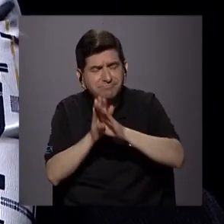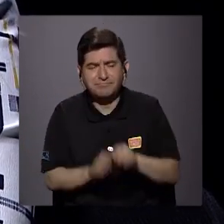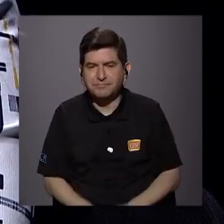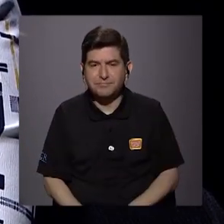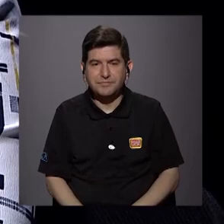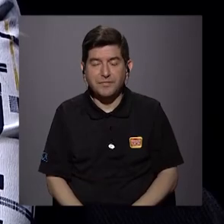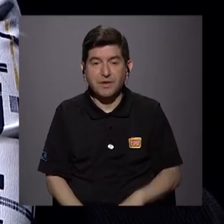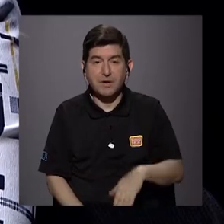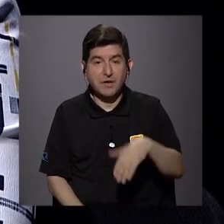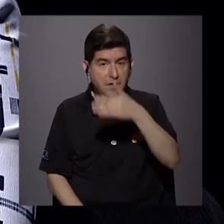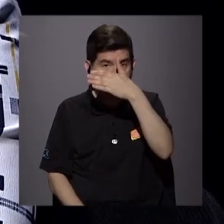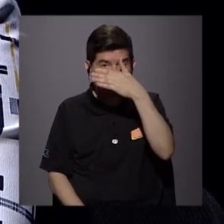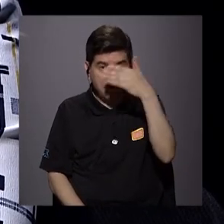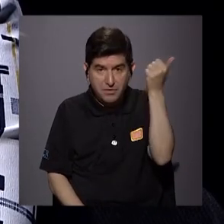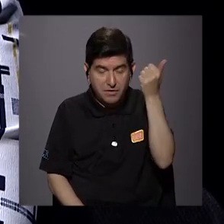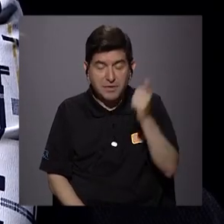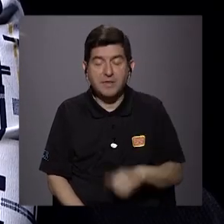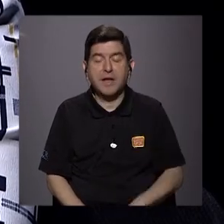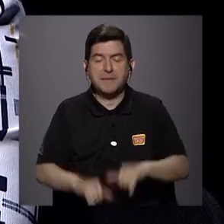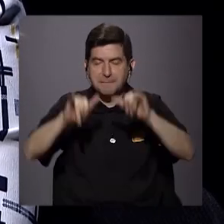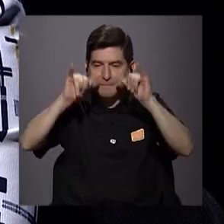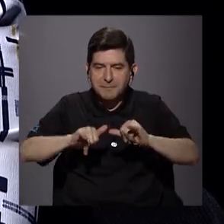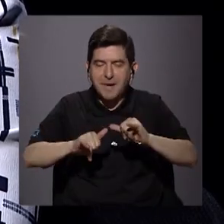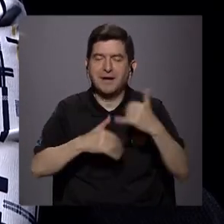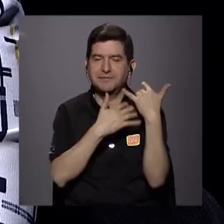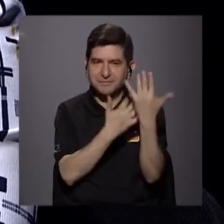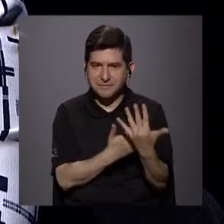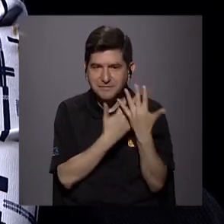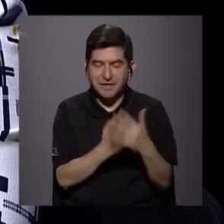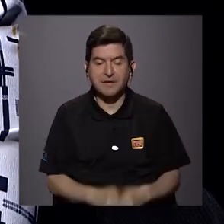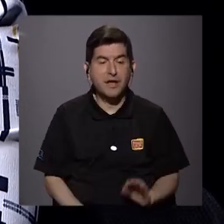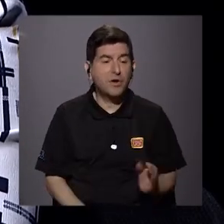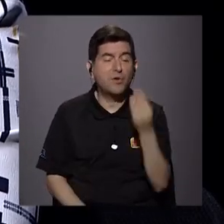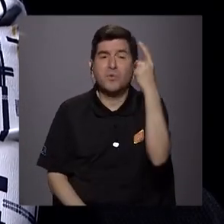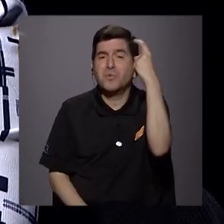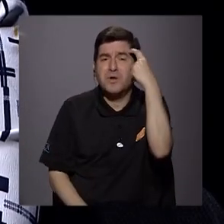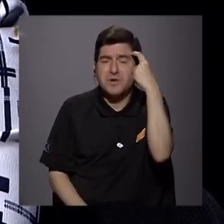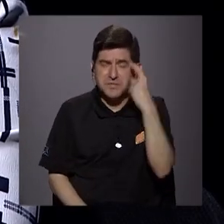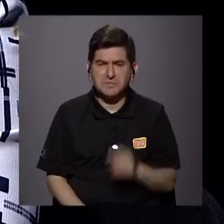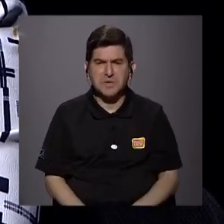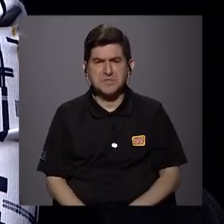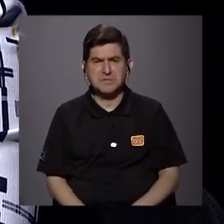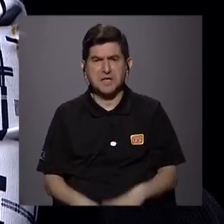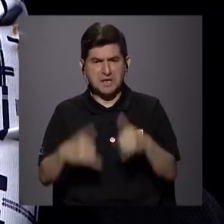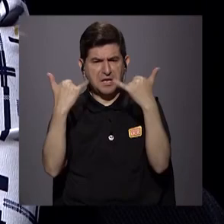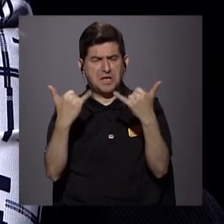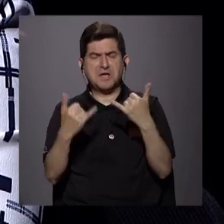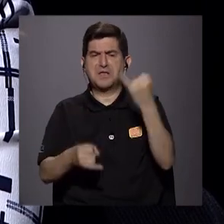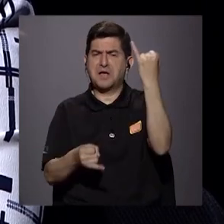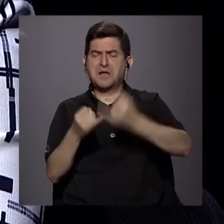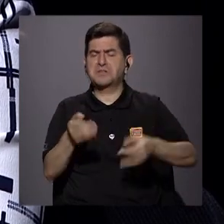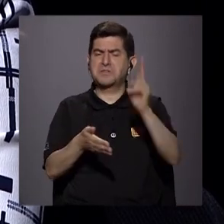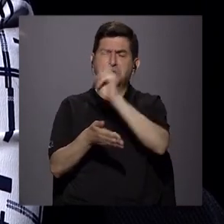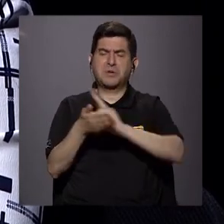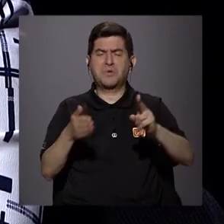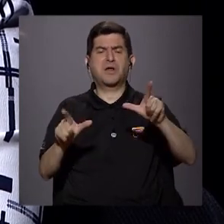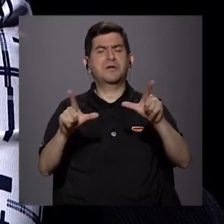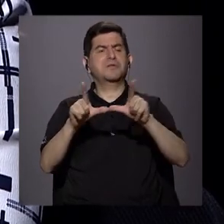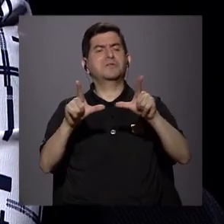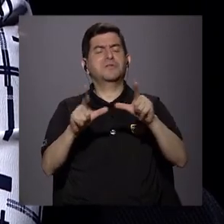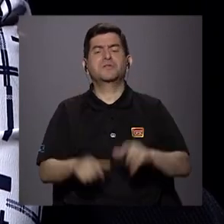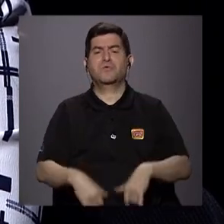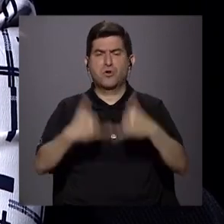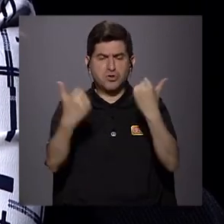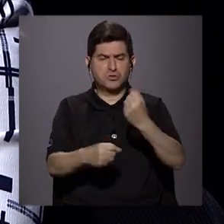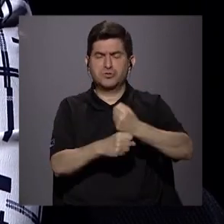y no perder, digamos, la esperanza. Yo creo que es importante también, muchos jóvenes piensan que salen de la universidad con un título